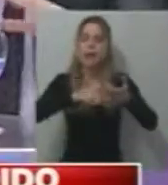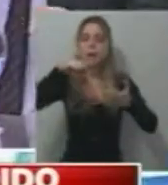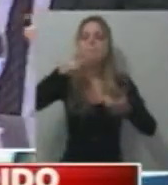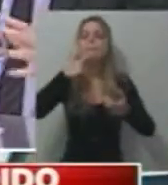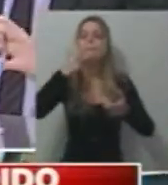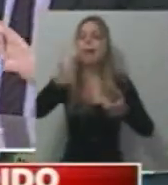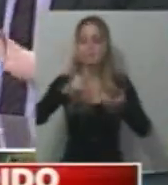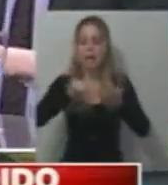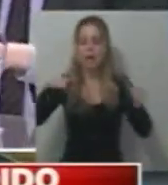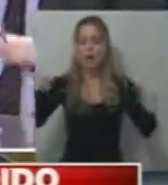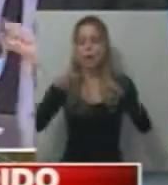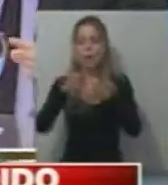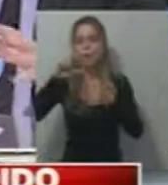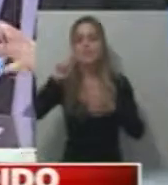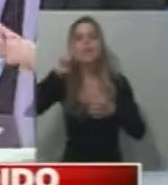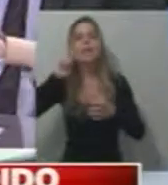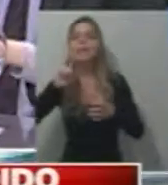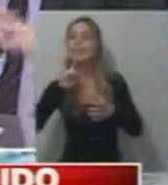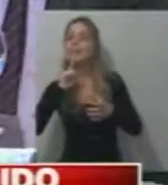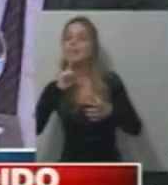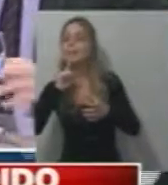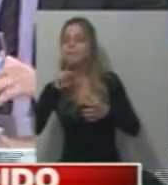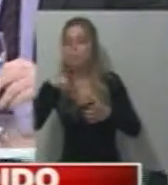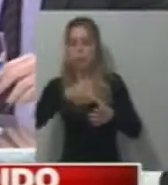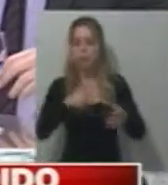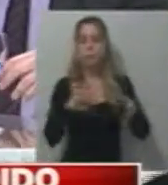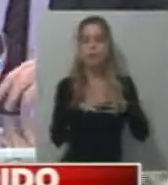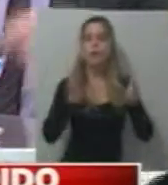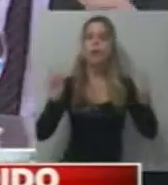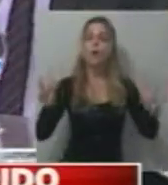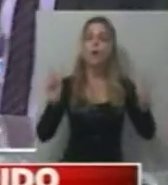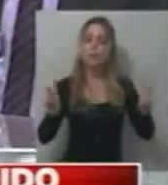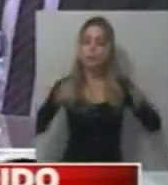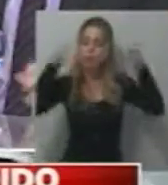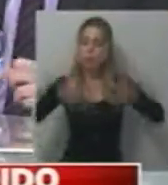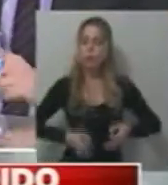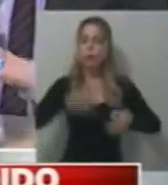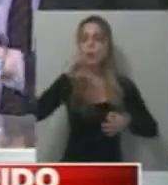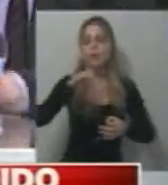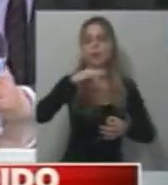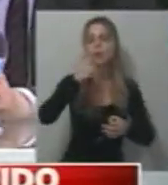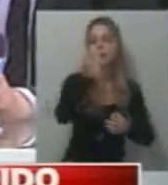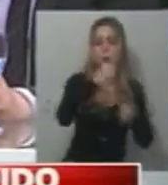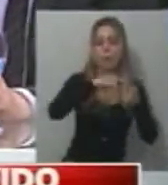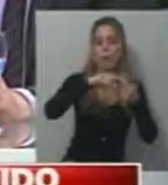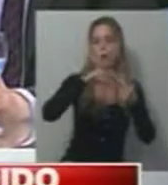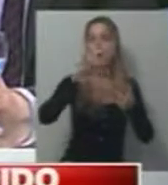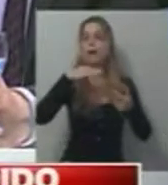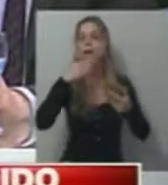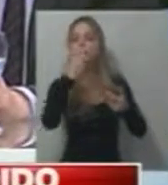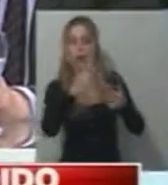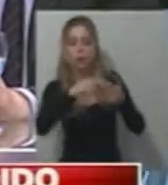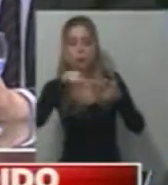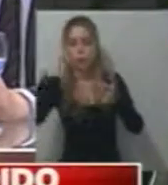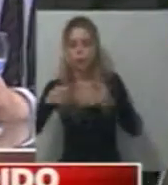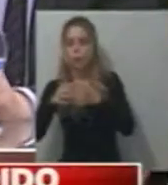CGT, lo que se llama el peronismo como tal no existe más, hay un PJ1, PJ2, PJ kirchnerista, yo creo,